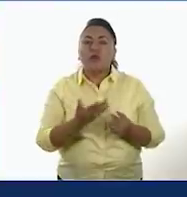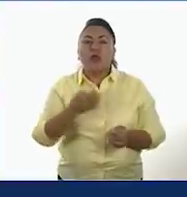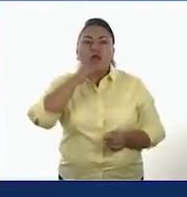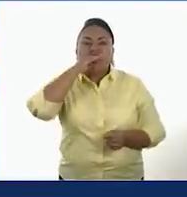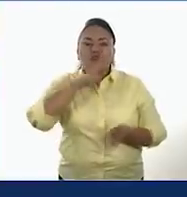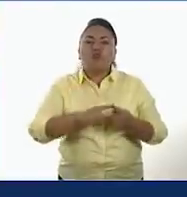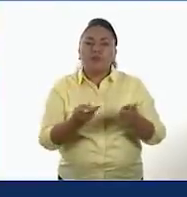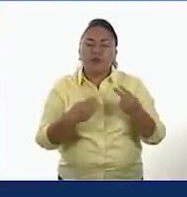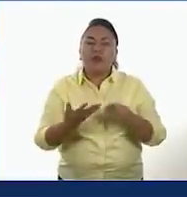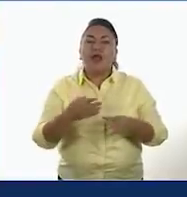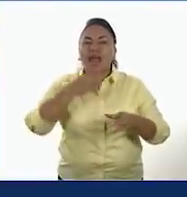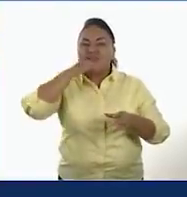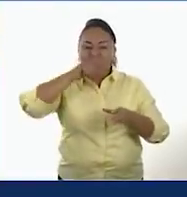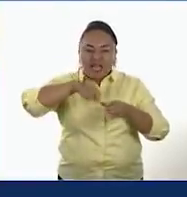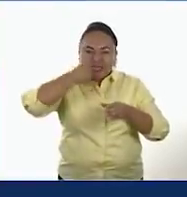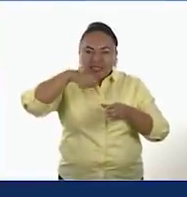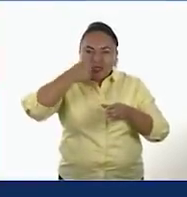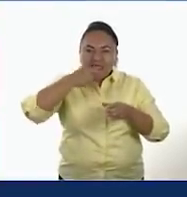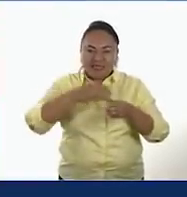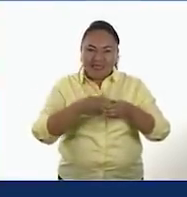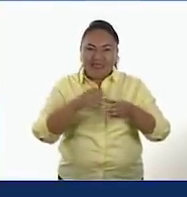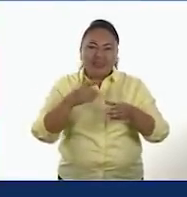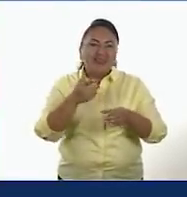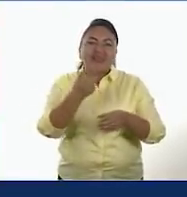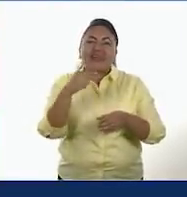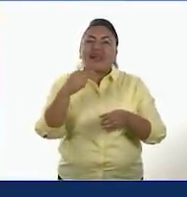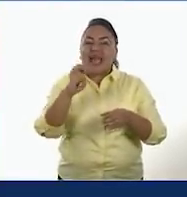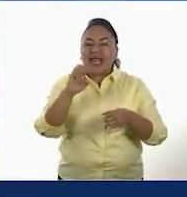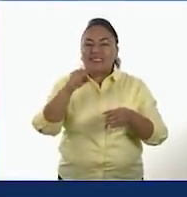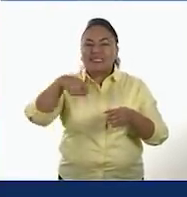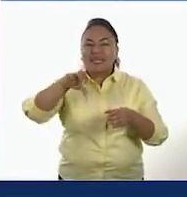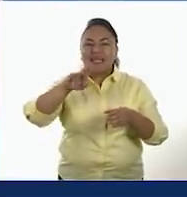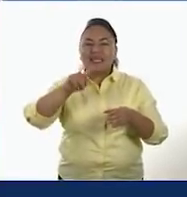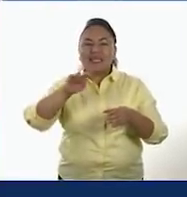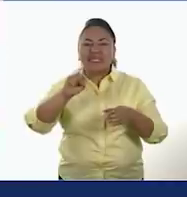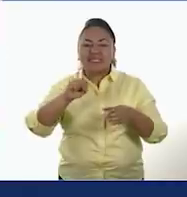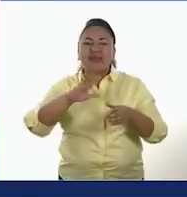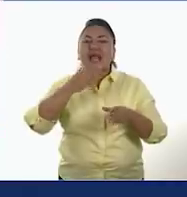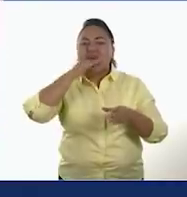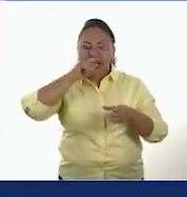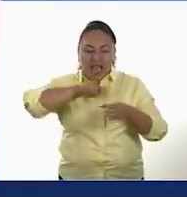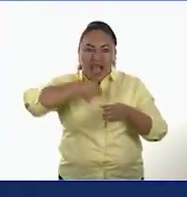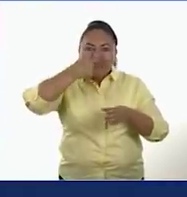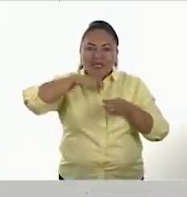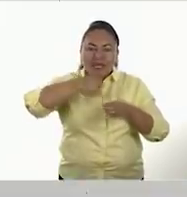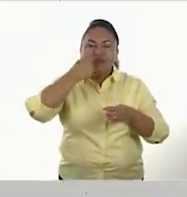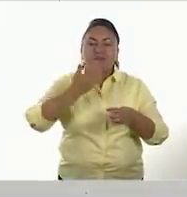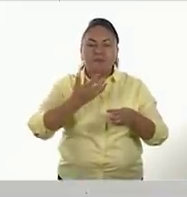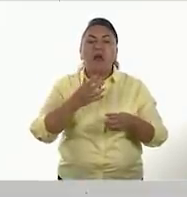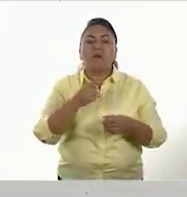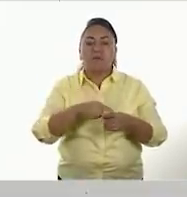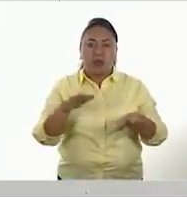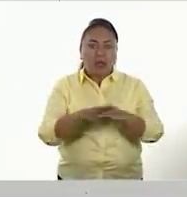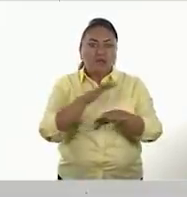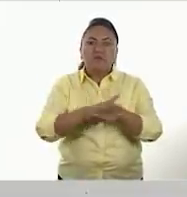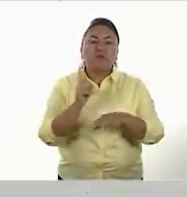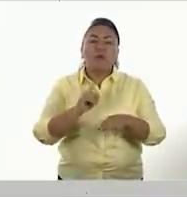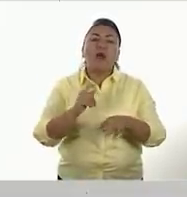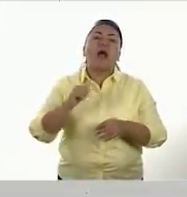viene el maíz, los esquites, el elote en vaso, como sea que le llamen en su región? ¿De dónde viene? Hay cosas que no han cambiado, solo que